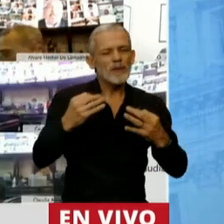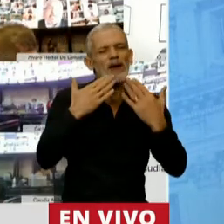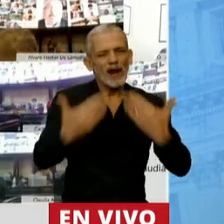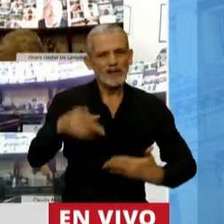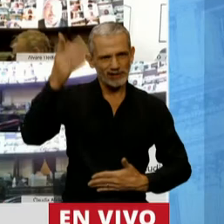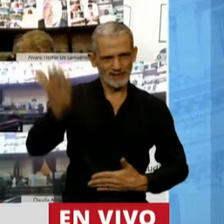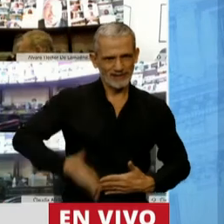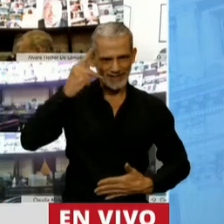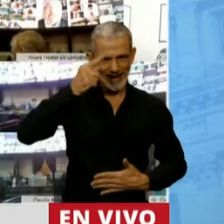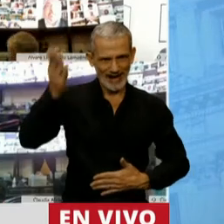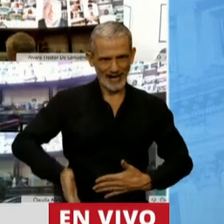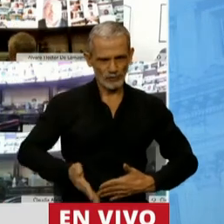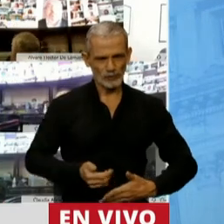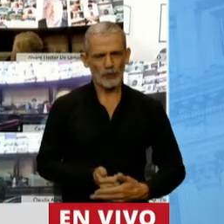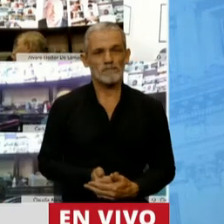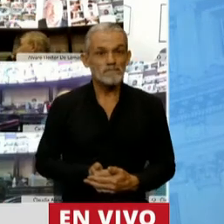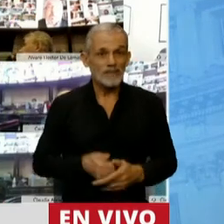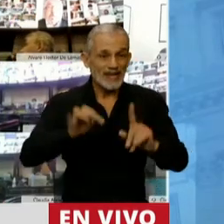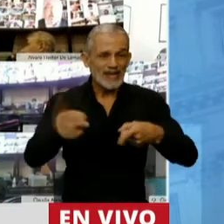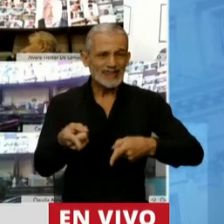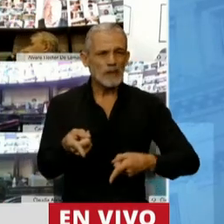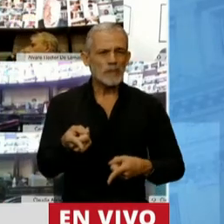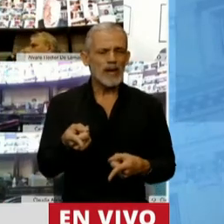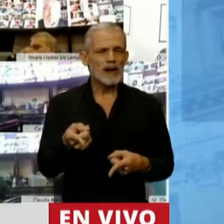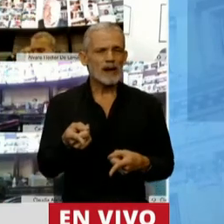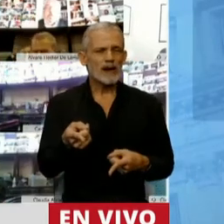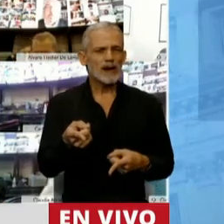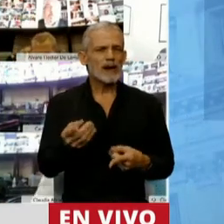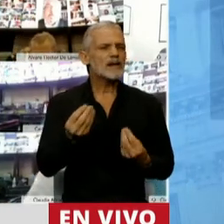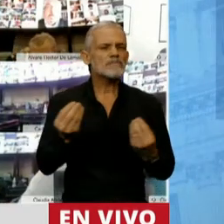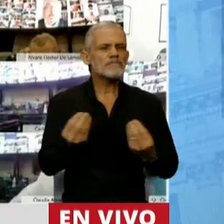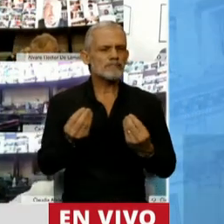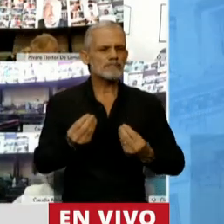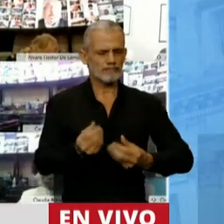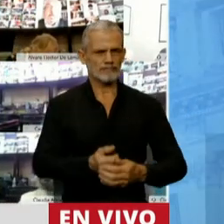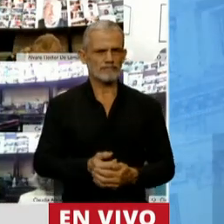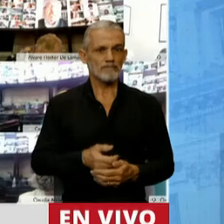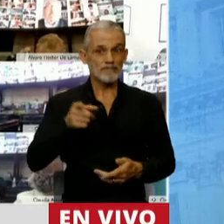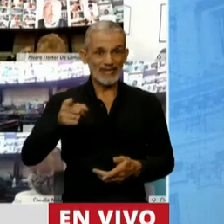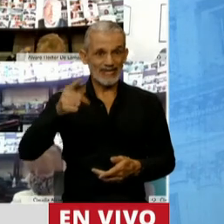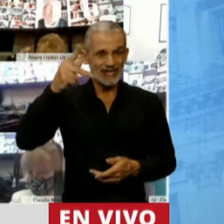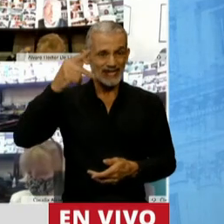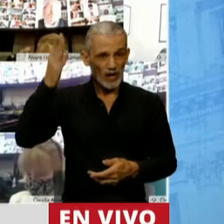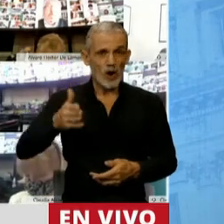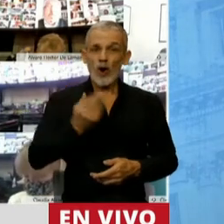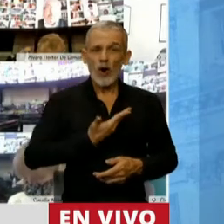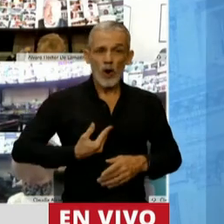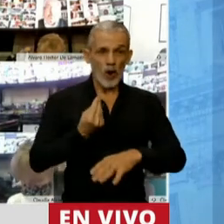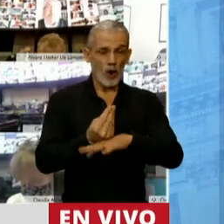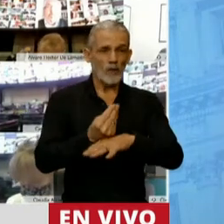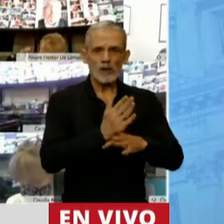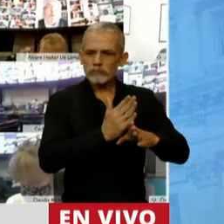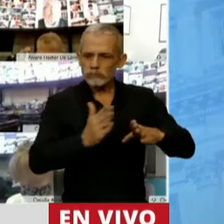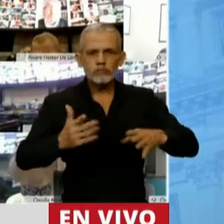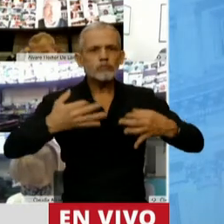agradecido, sino que llevó un gobierno que